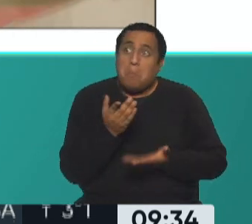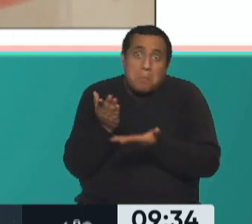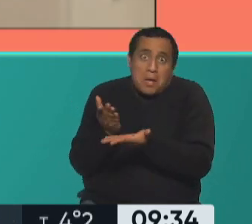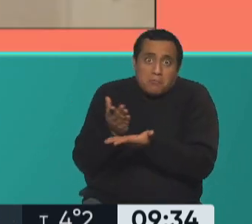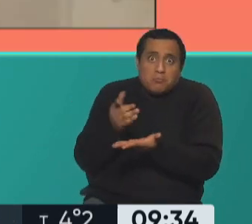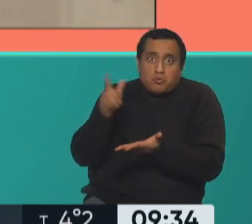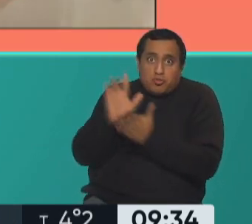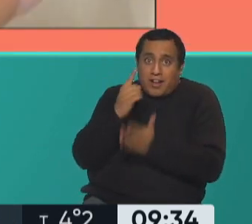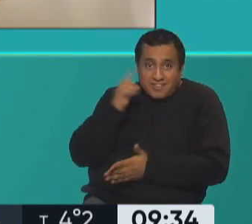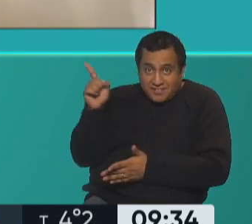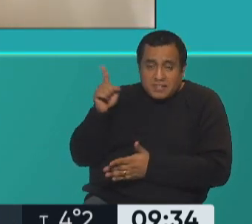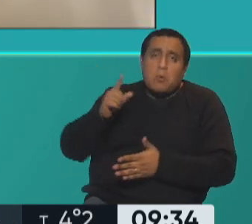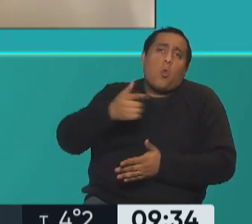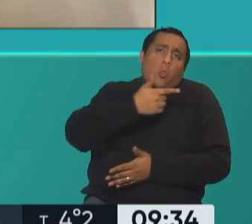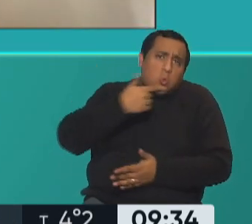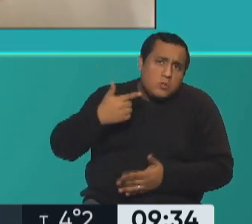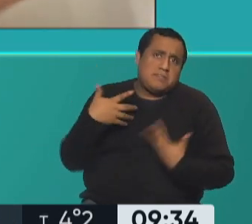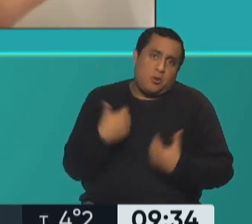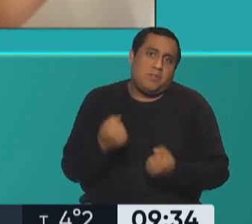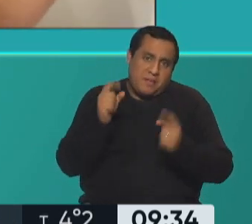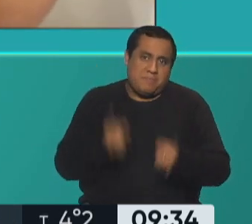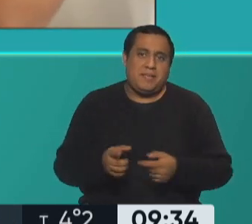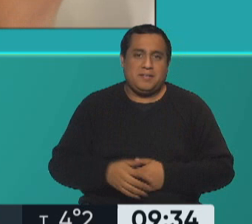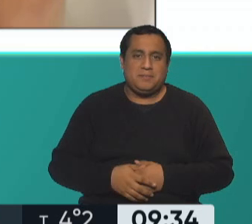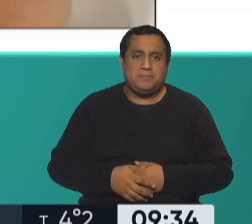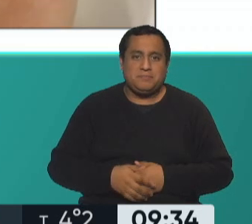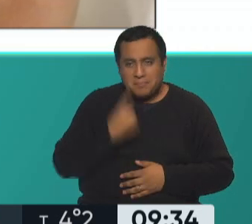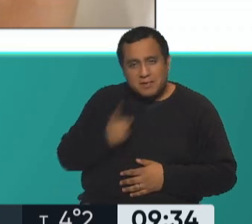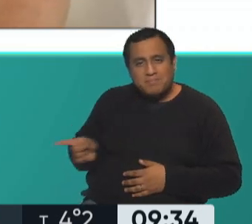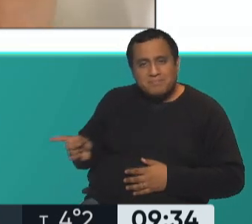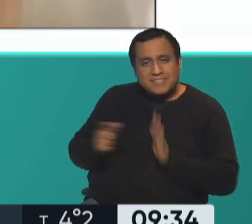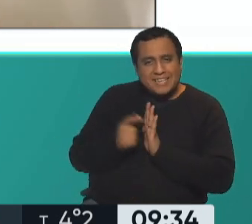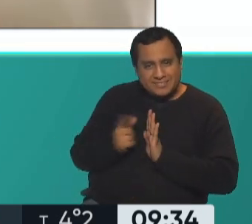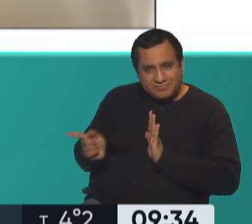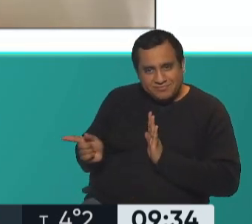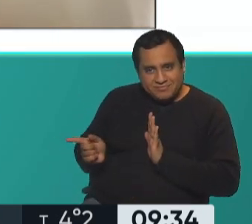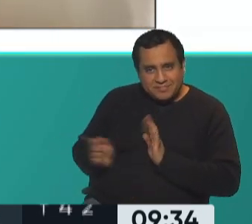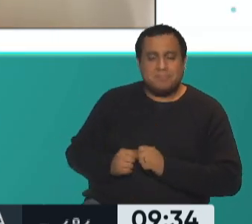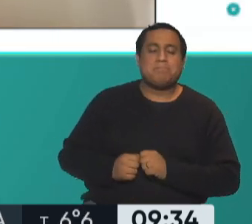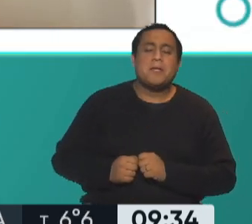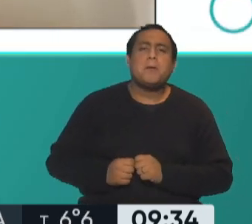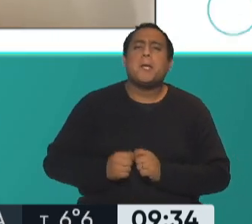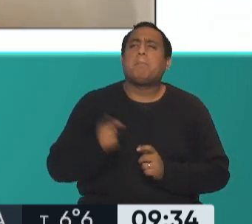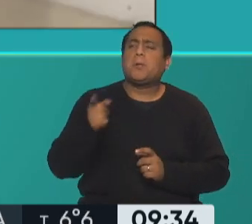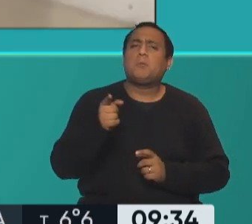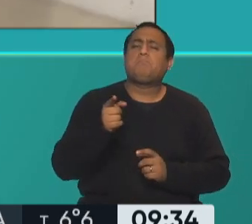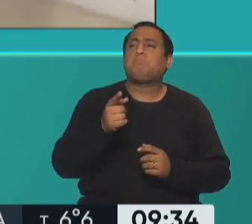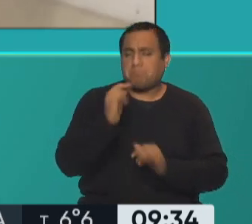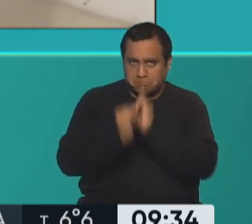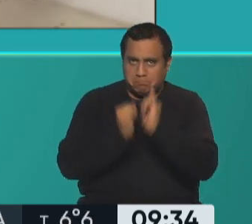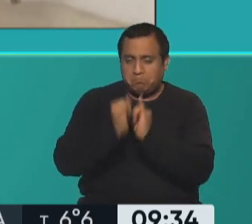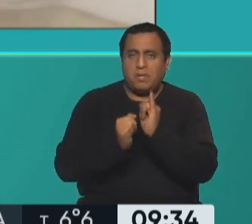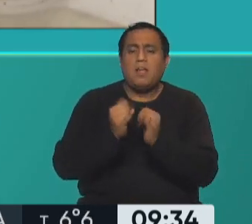rico y saludable. Yael Hasbani, lo podés ver ahí, punto Head Coach. A ver, Yael, ¿cuáles son los beneficios de poder